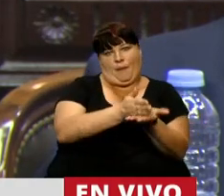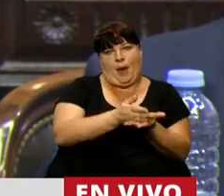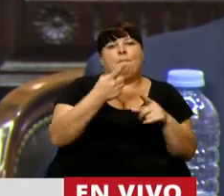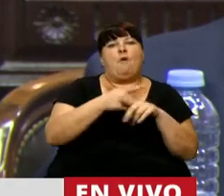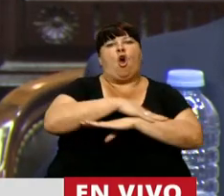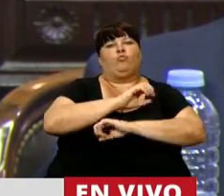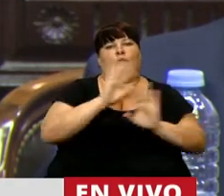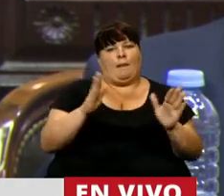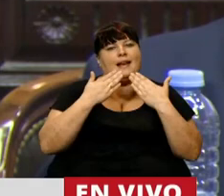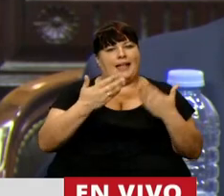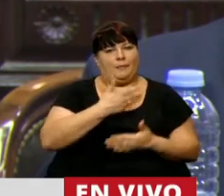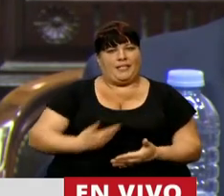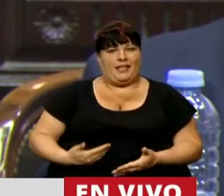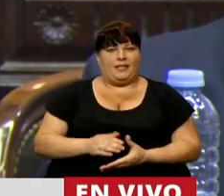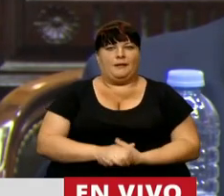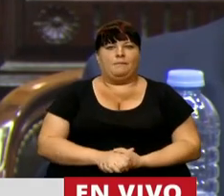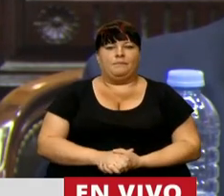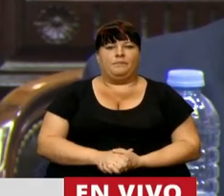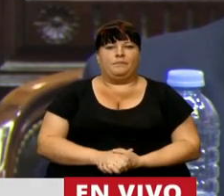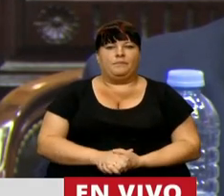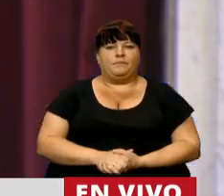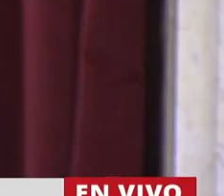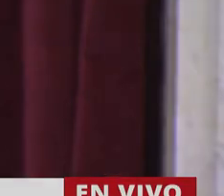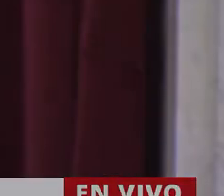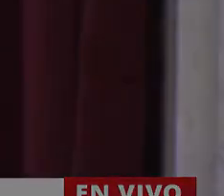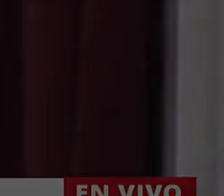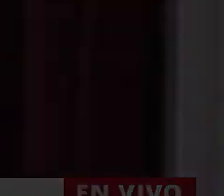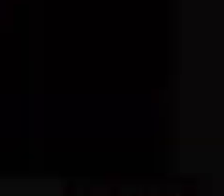por esta inconducta. Gracias, señor Presidente. Muchas gracias, señor Diputado Suárez Lastra.